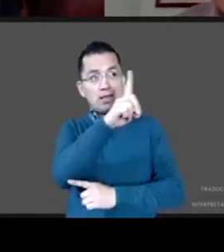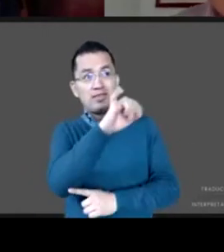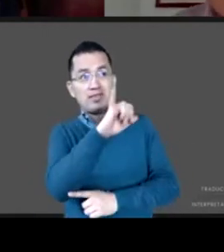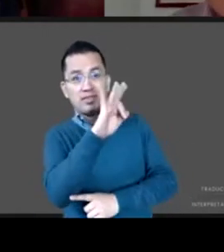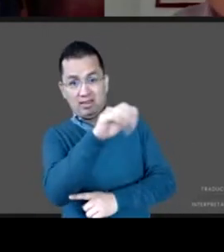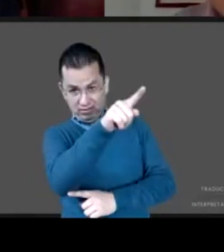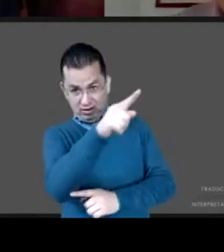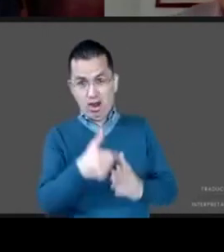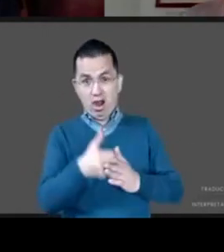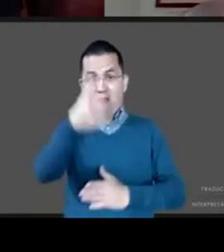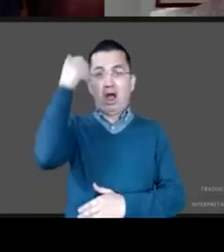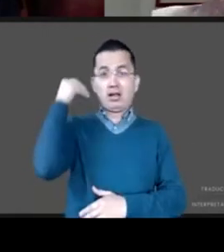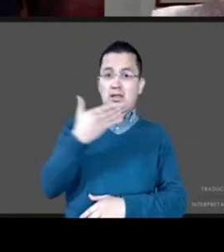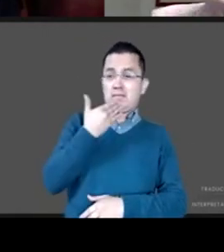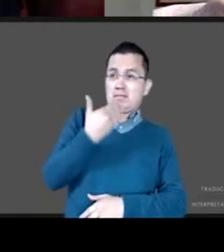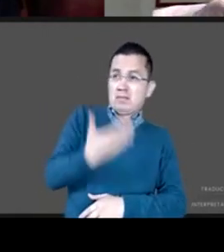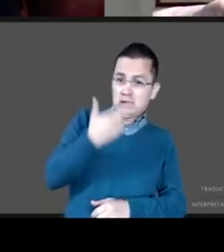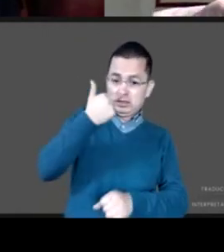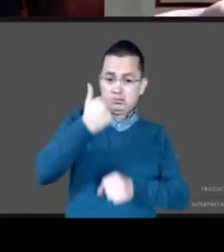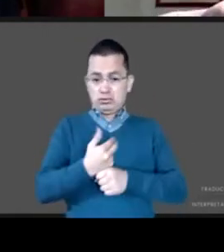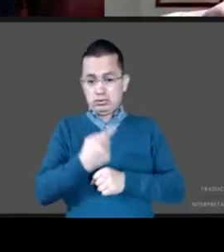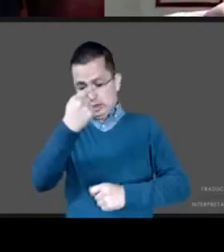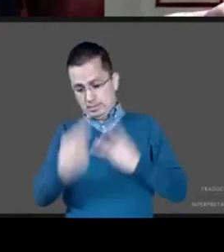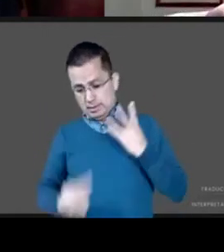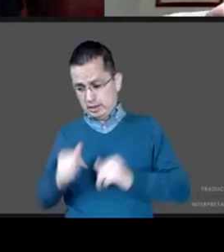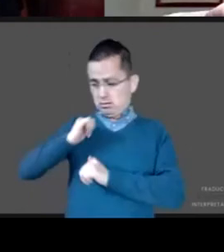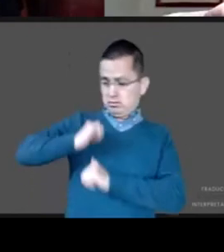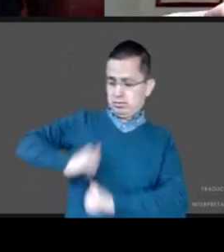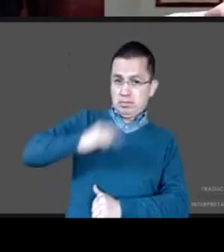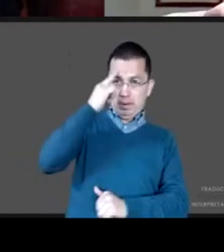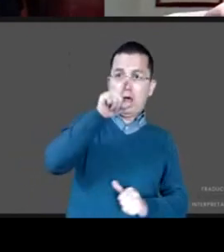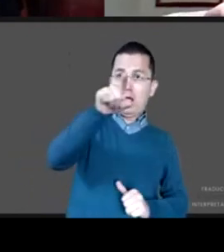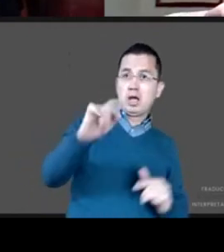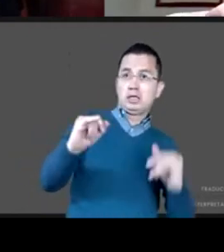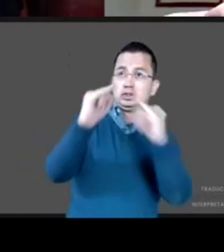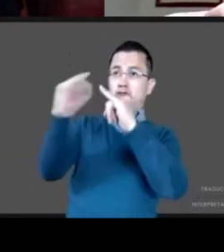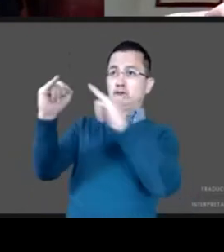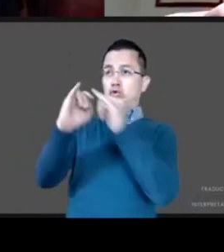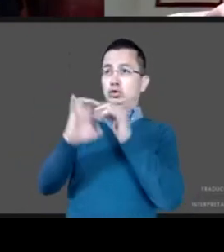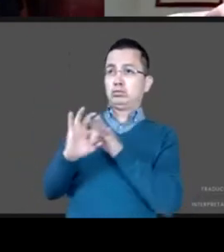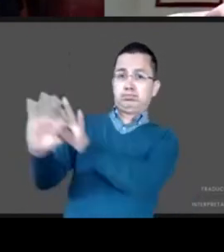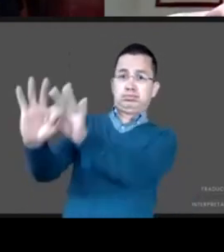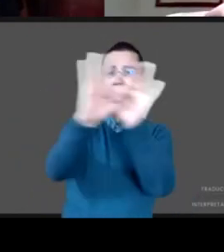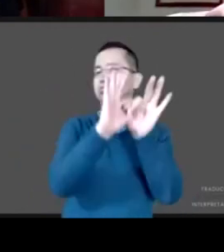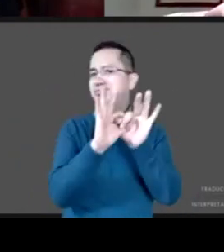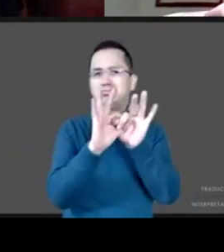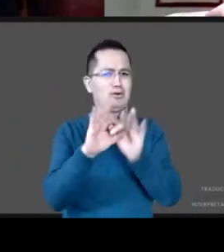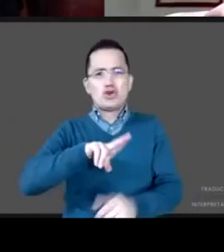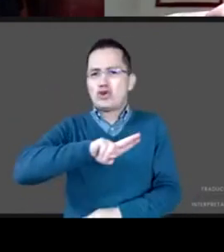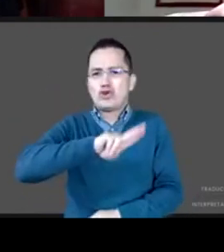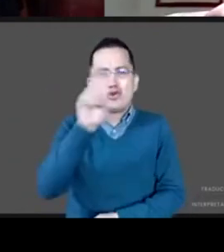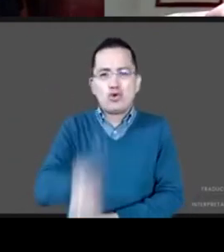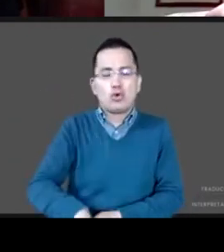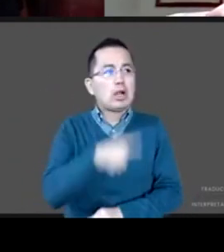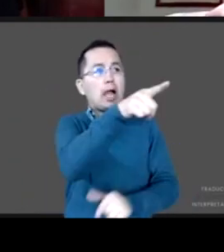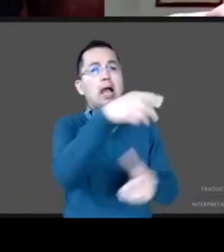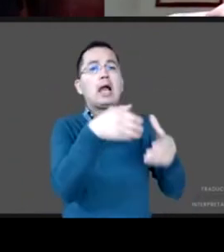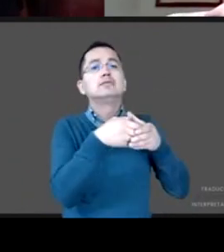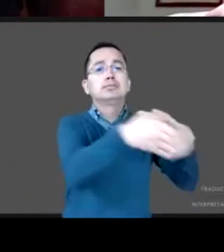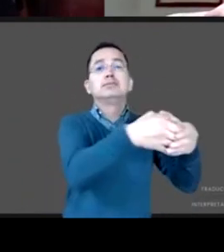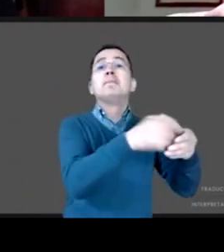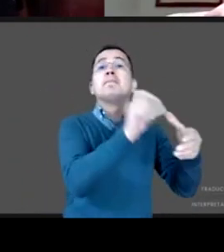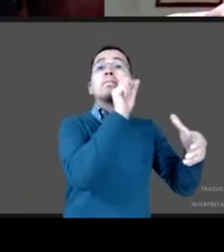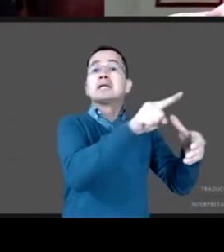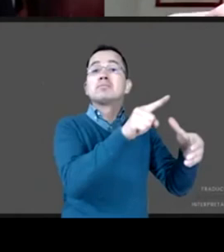facultades para articular a todas las dependencias. Es un descentralizado del sector salud que tiene un mandato muy